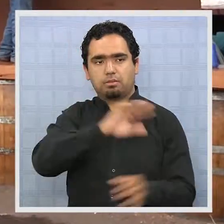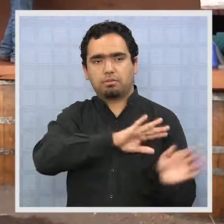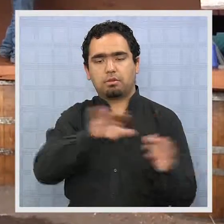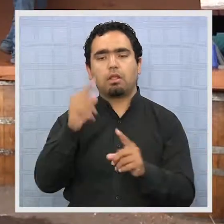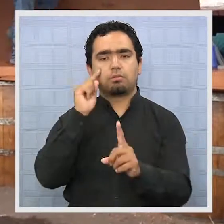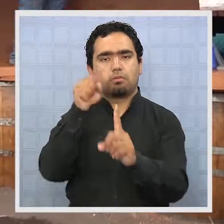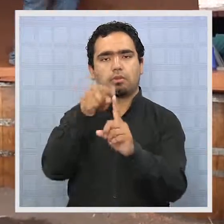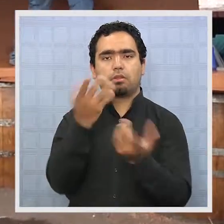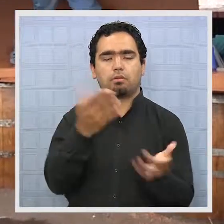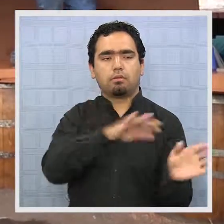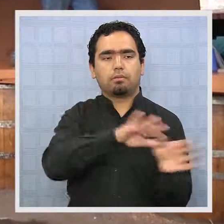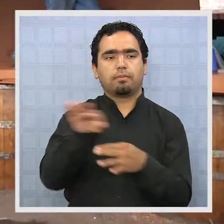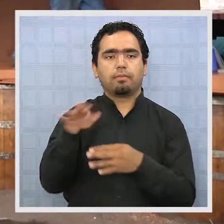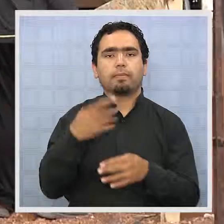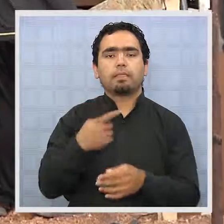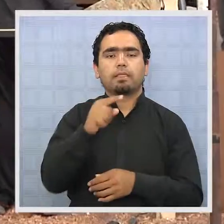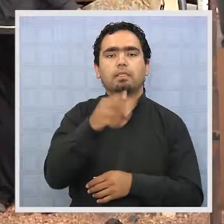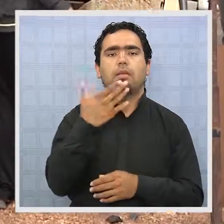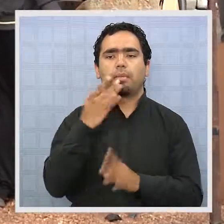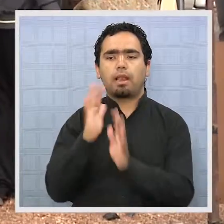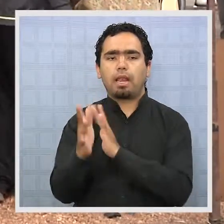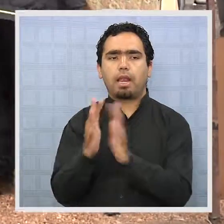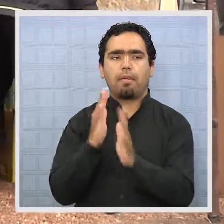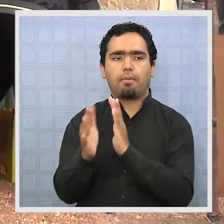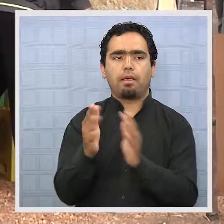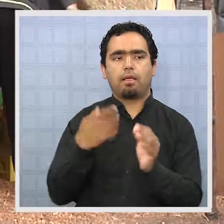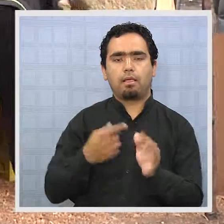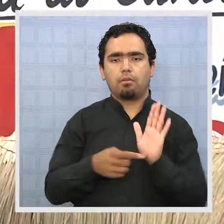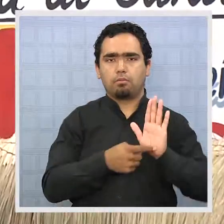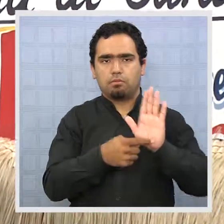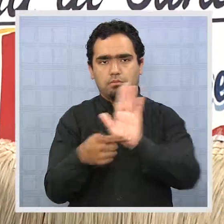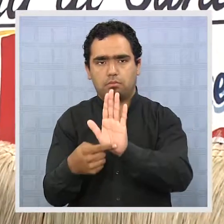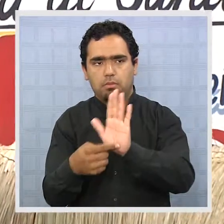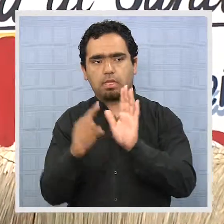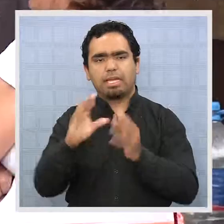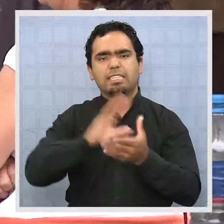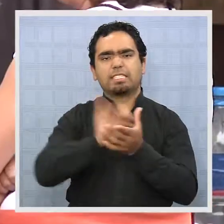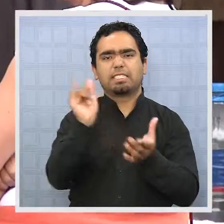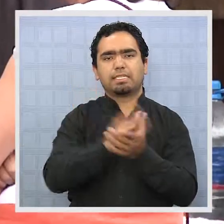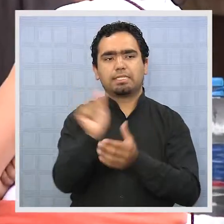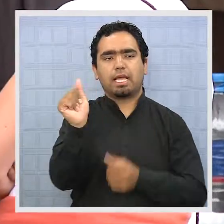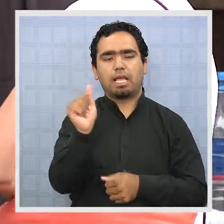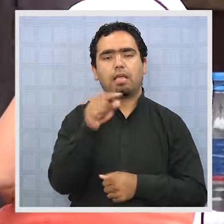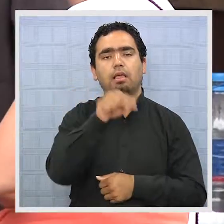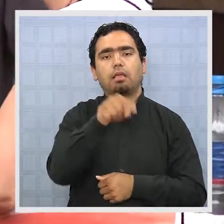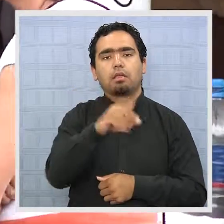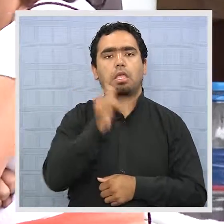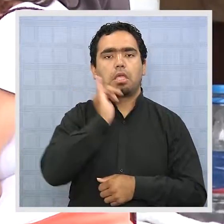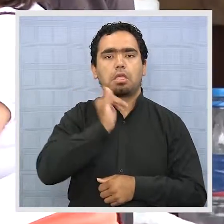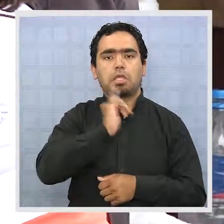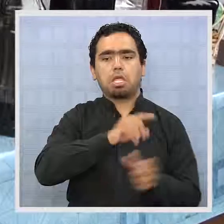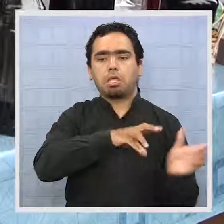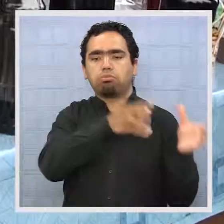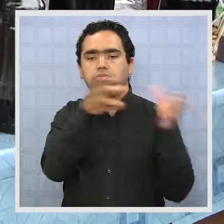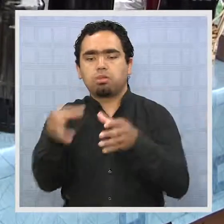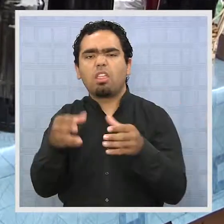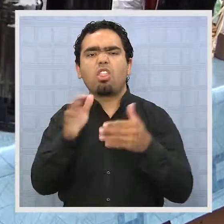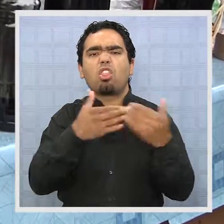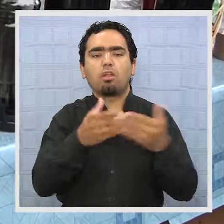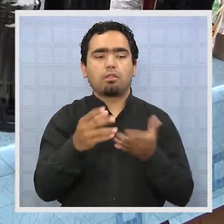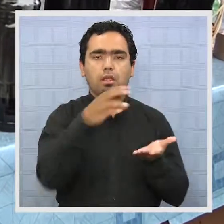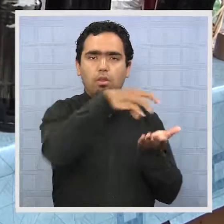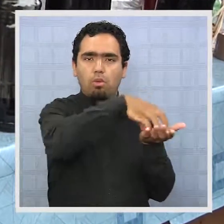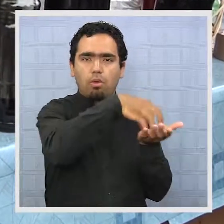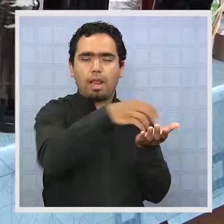Otro aspecto vinculado a las ramadas, es la presencia y comercialización de la chicha que traen a Iquique desde San Felipe